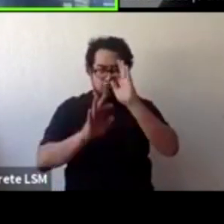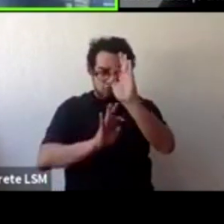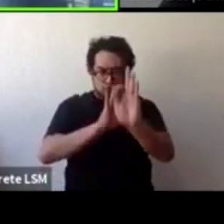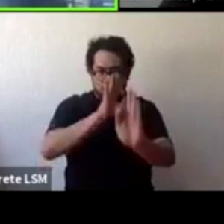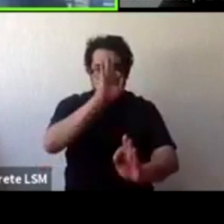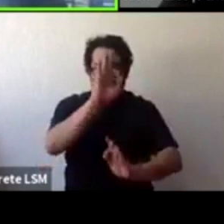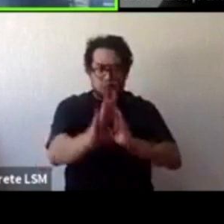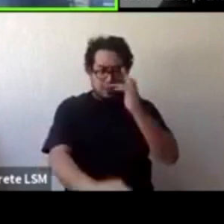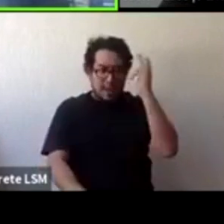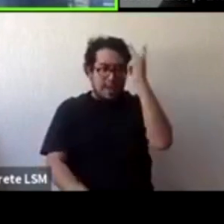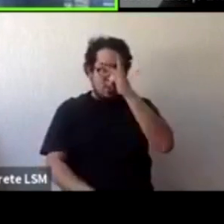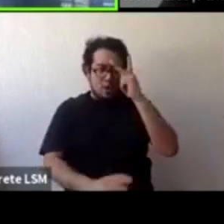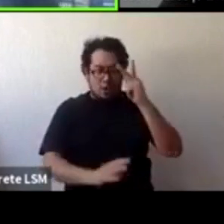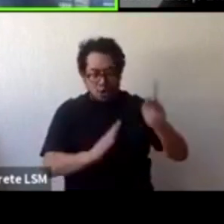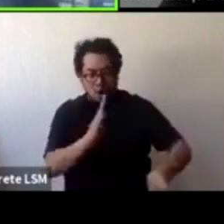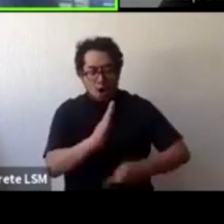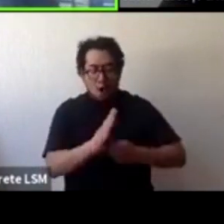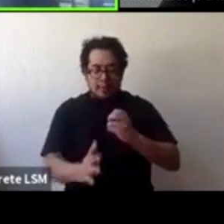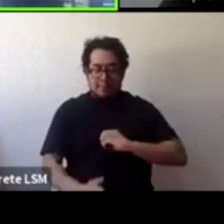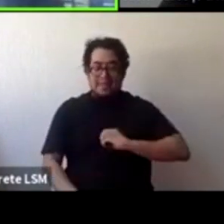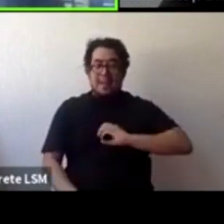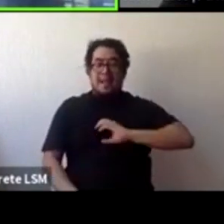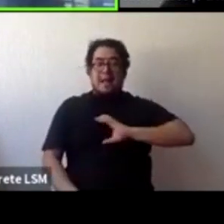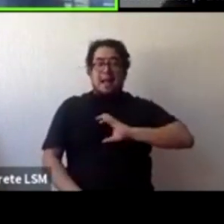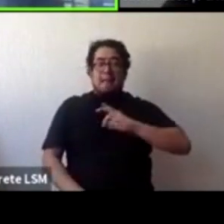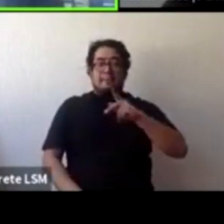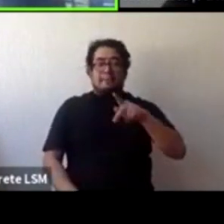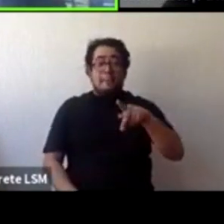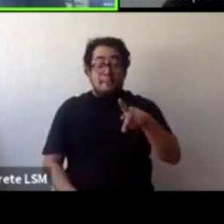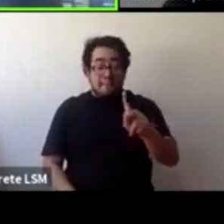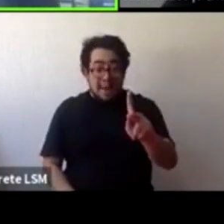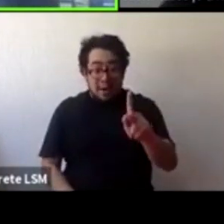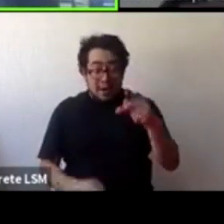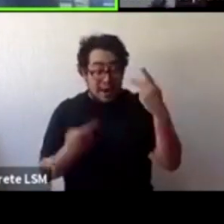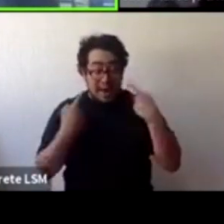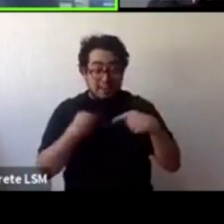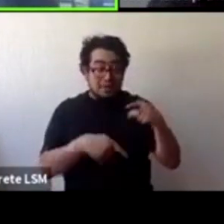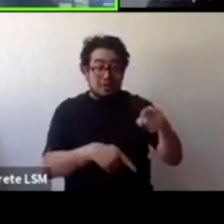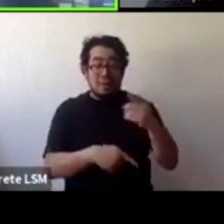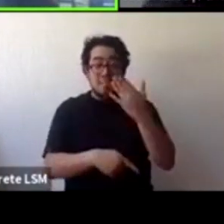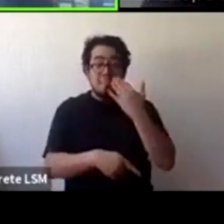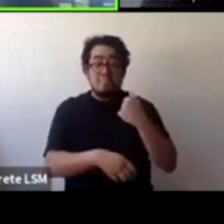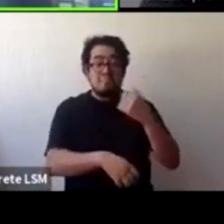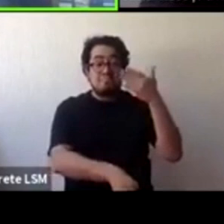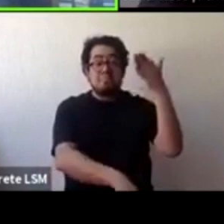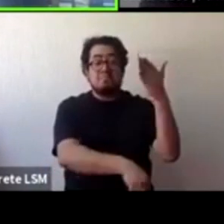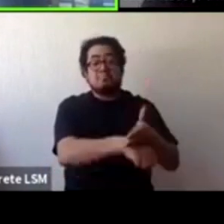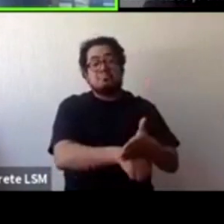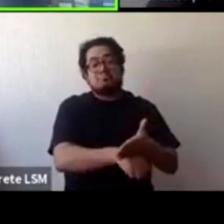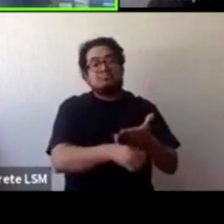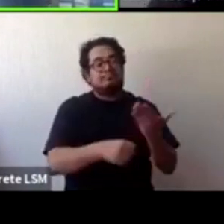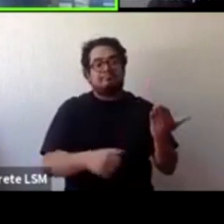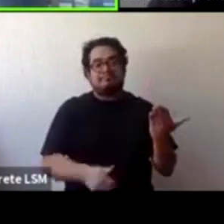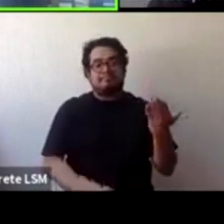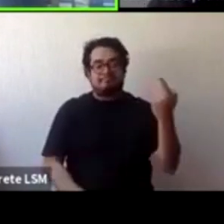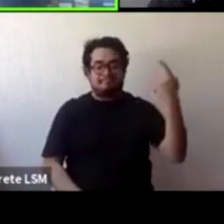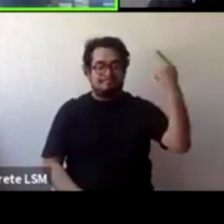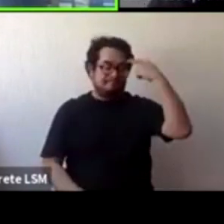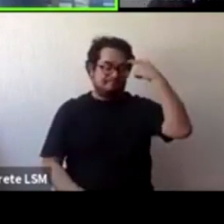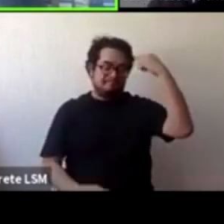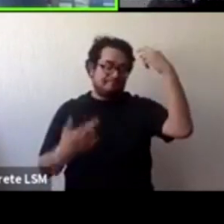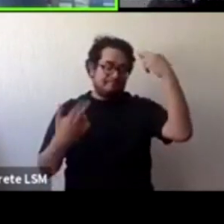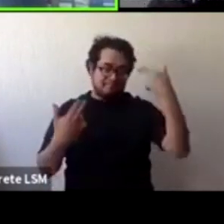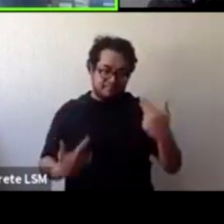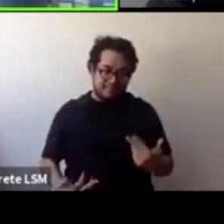porque no hubo una consecuencia. Nadie pagó por lo que le hicieron. En el caso del sistema